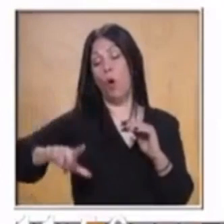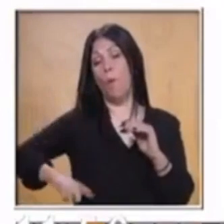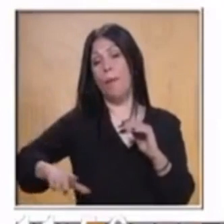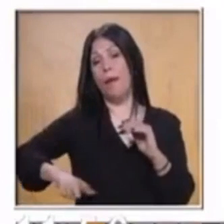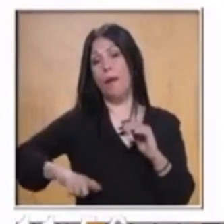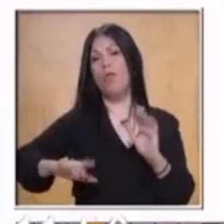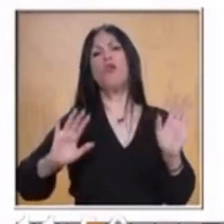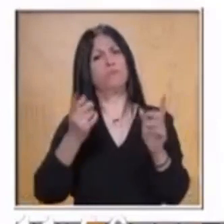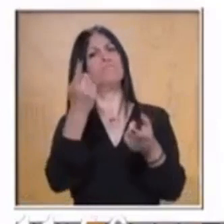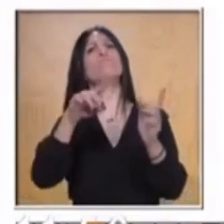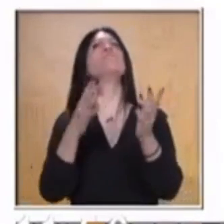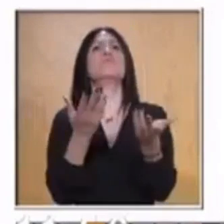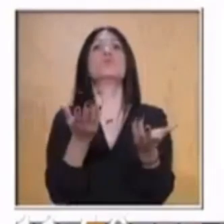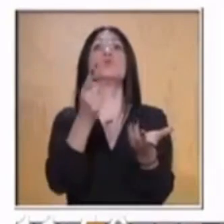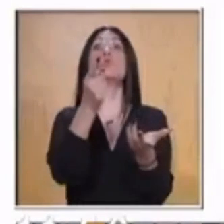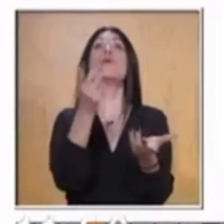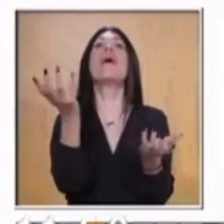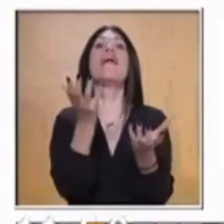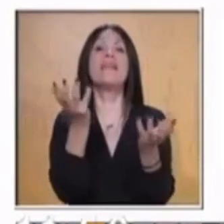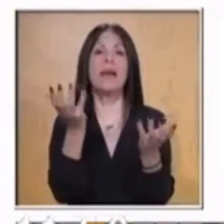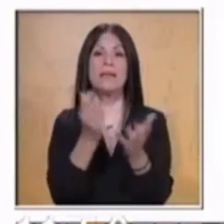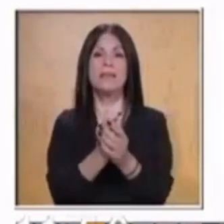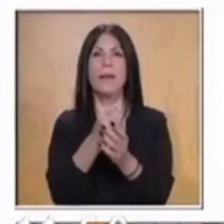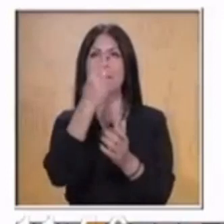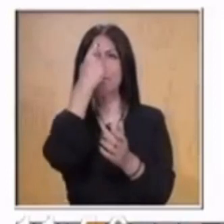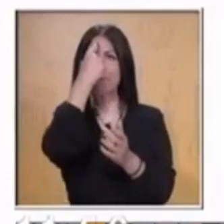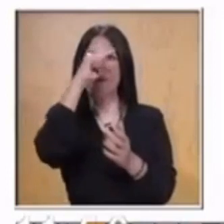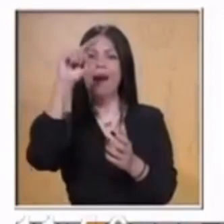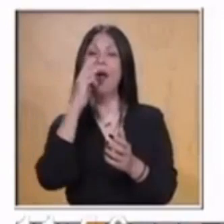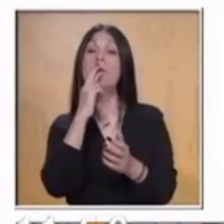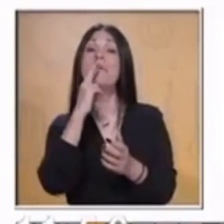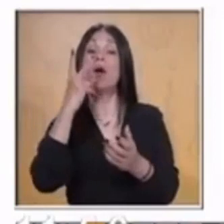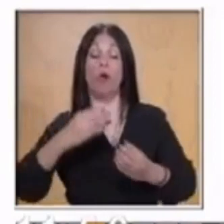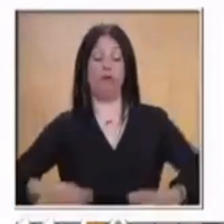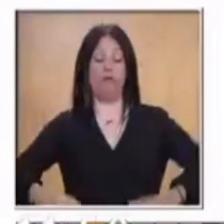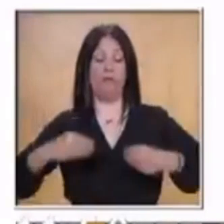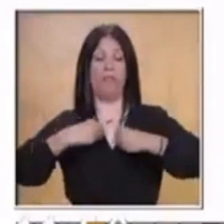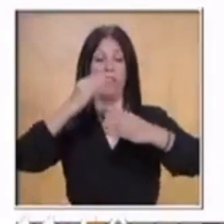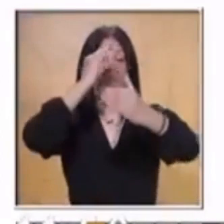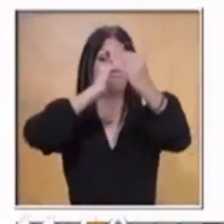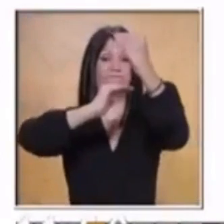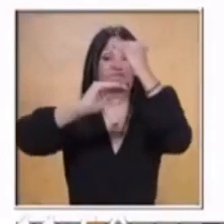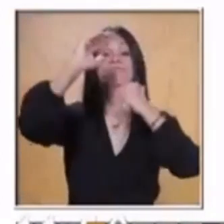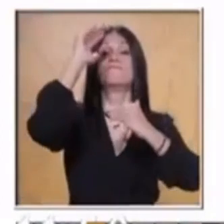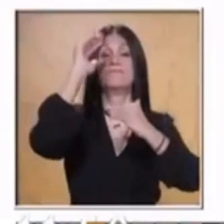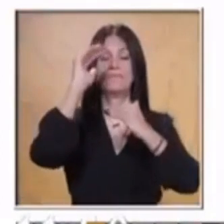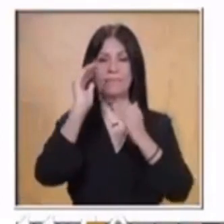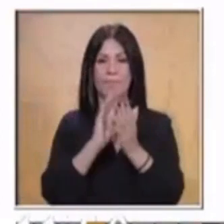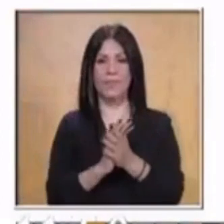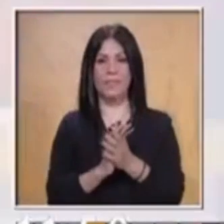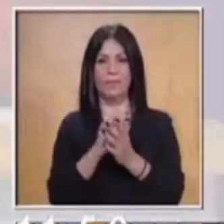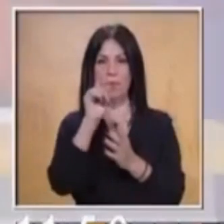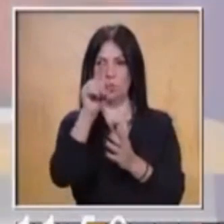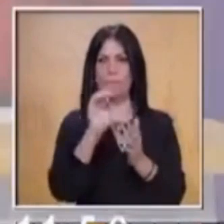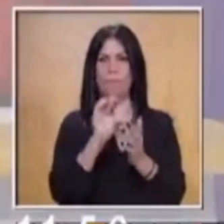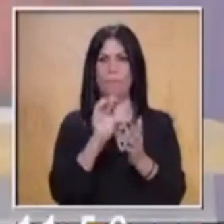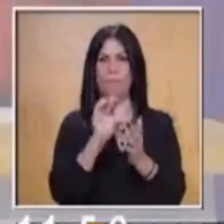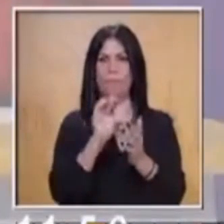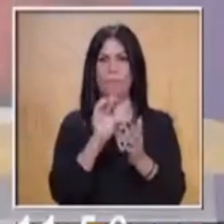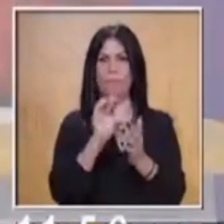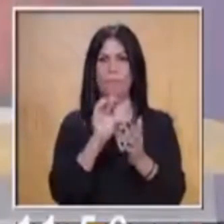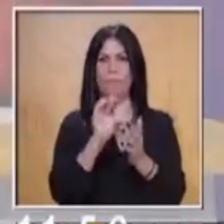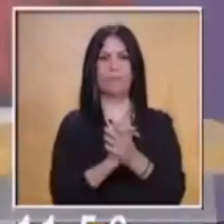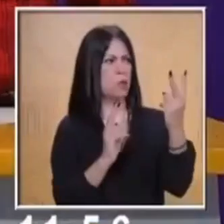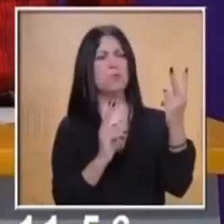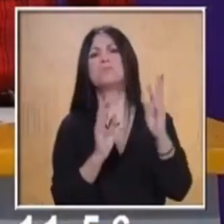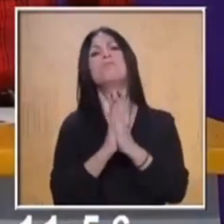nuestras condiciones de vida para los niños y los niños que habitan aquí. Pues es todo por mi parte del propio Ricardo